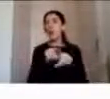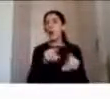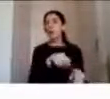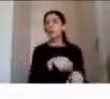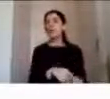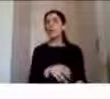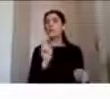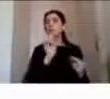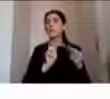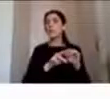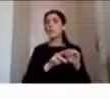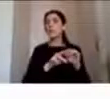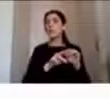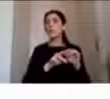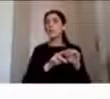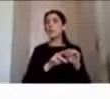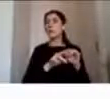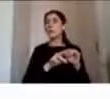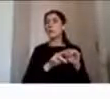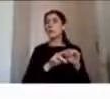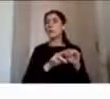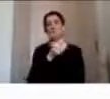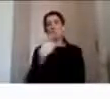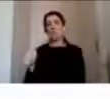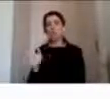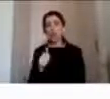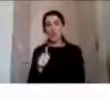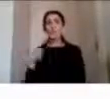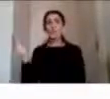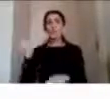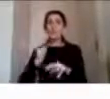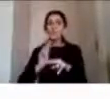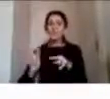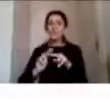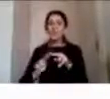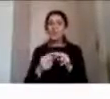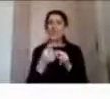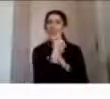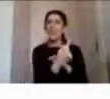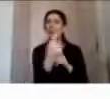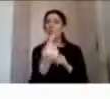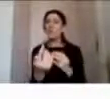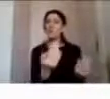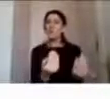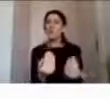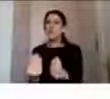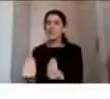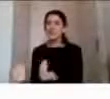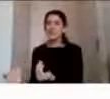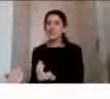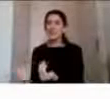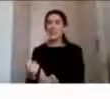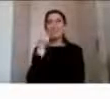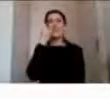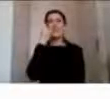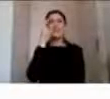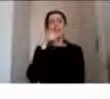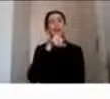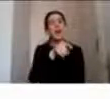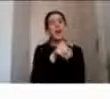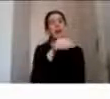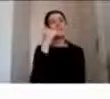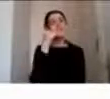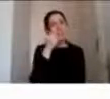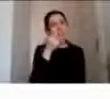construyendo esta caja de herramientas en base a las necesidades individuales comprendiendo al niño con su historia y su